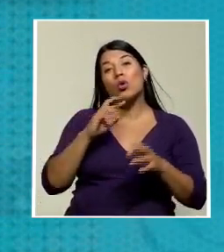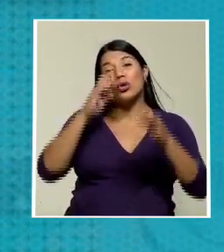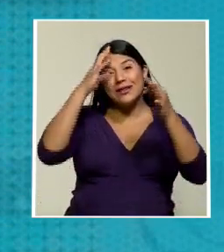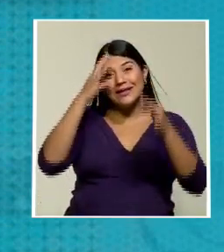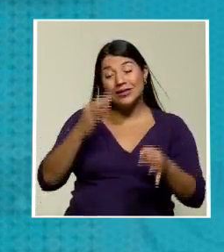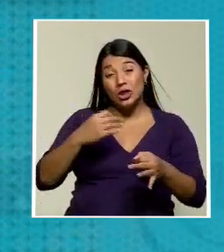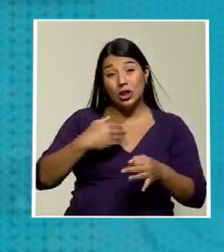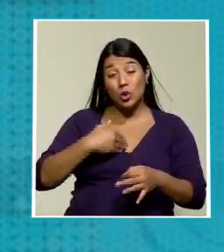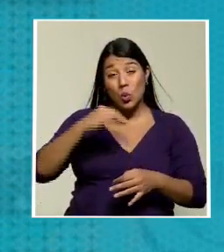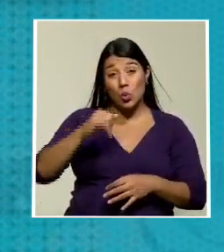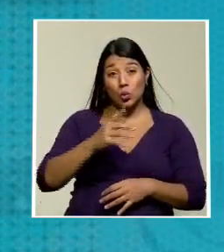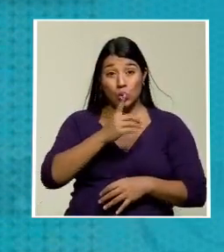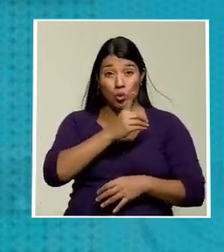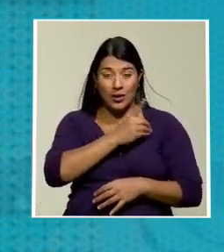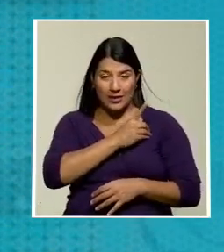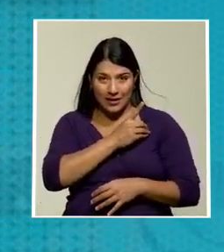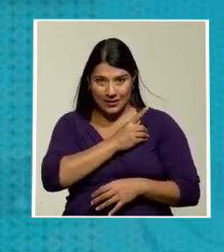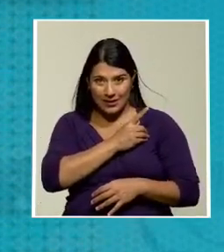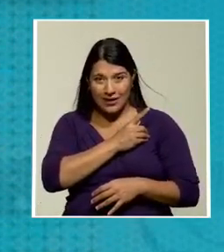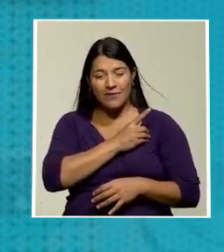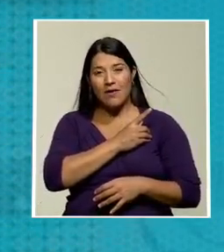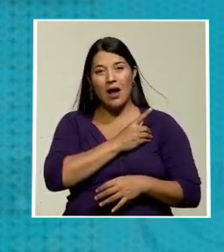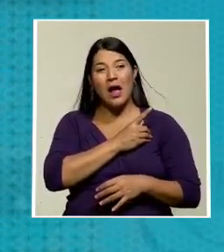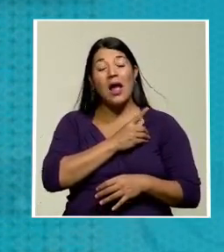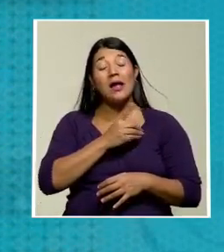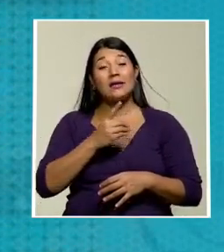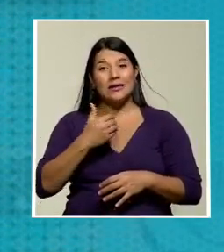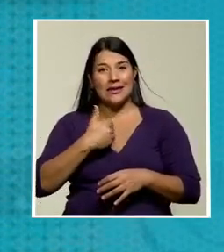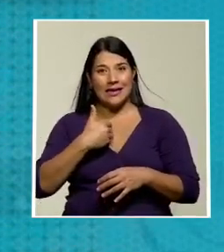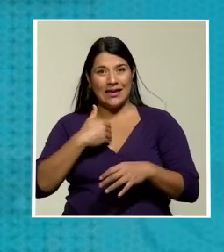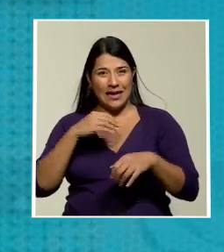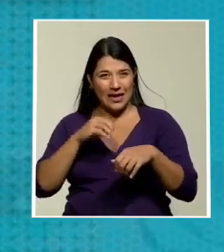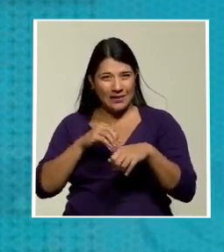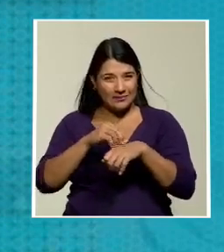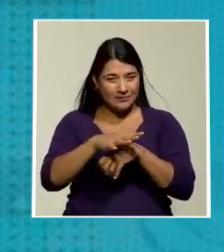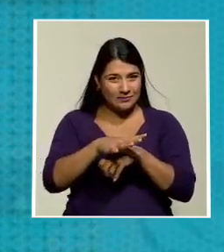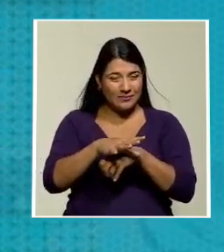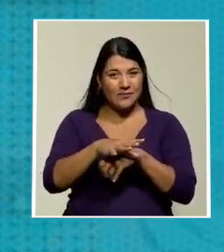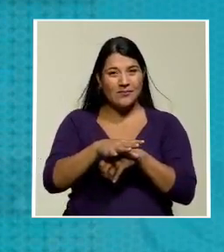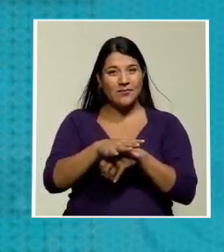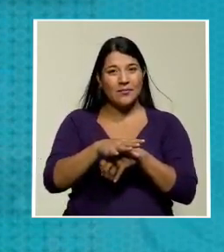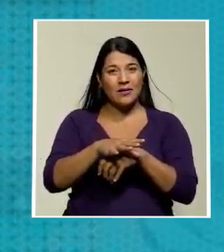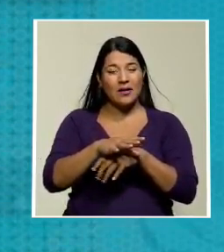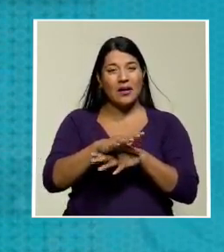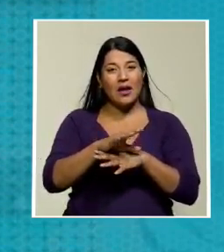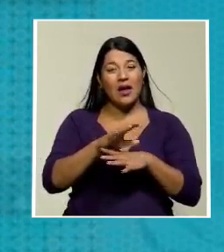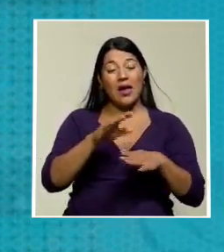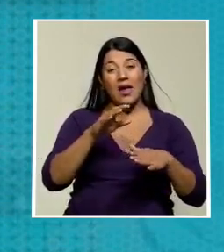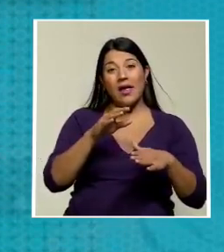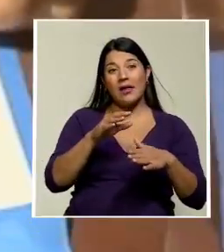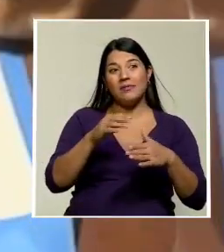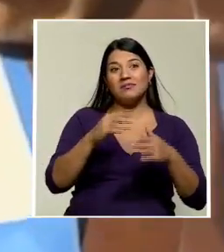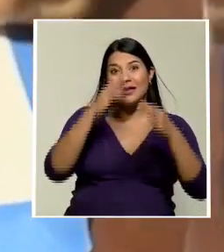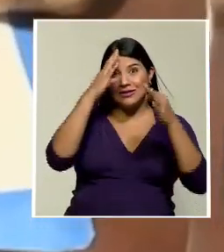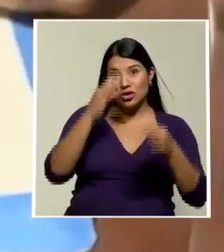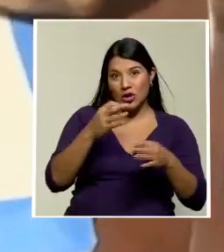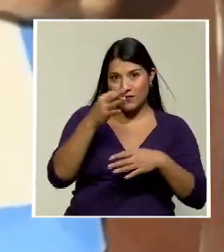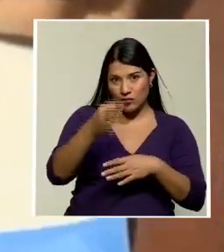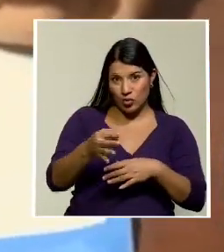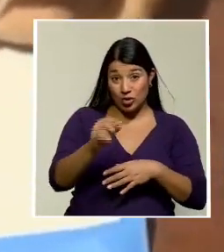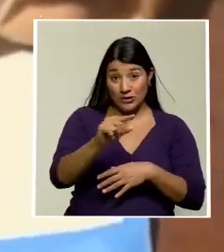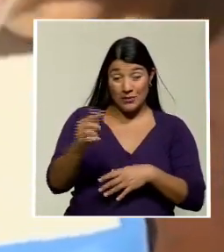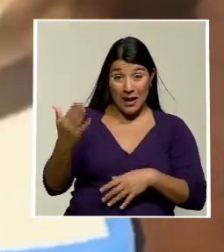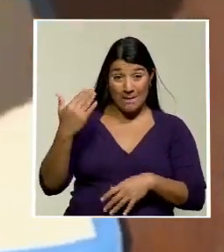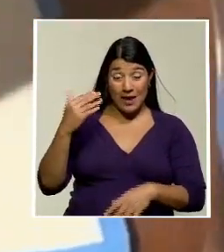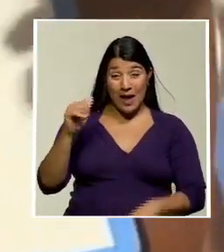un acto administrativo con efectos propios y tiene una incidencia particular en el acto que pueda adoptarse con posterioridad. La semana pasada